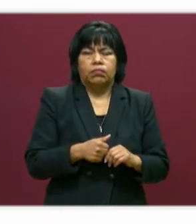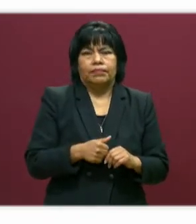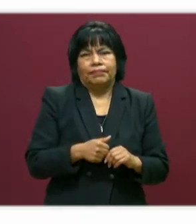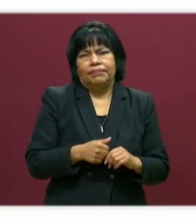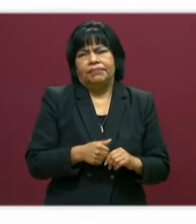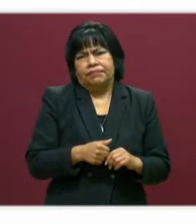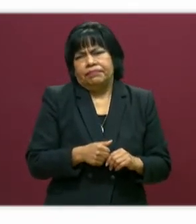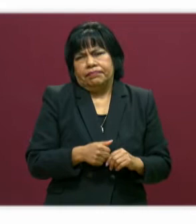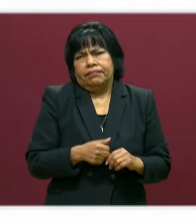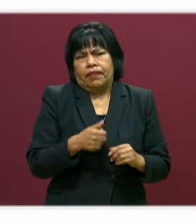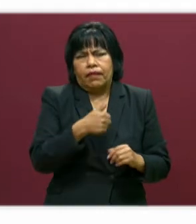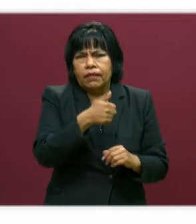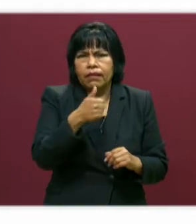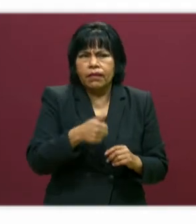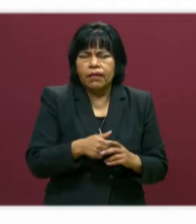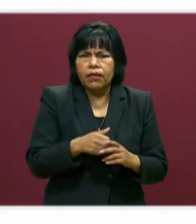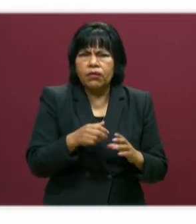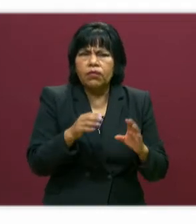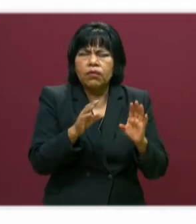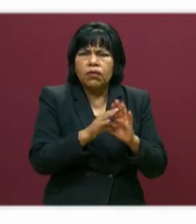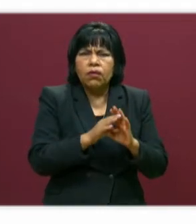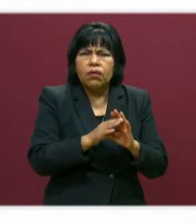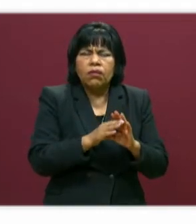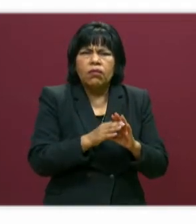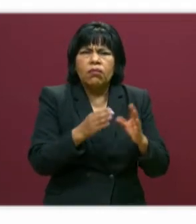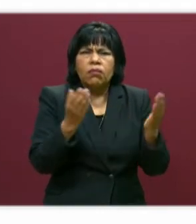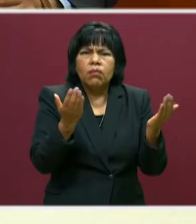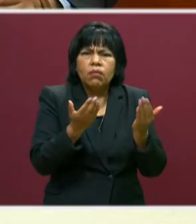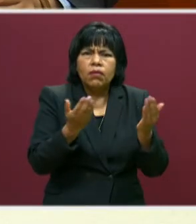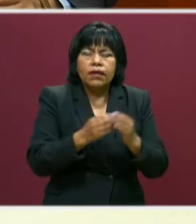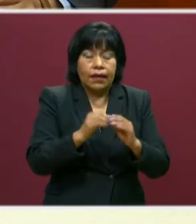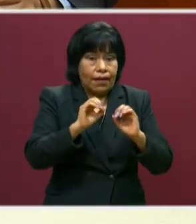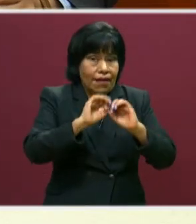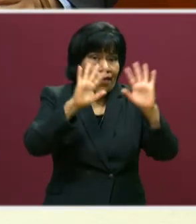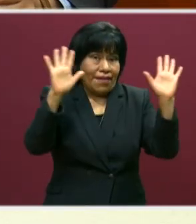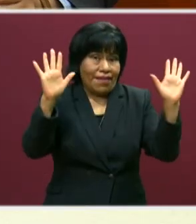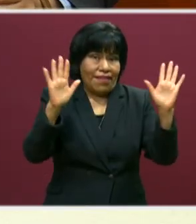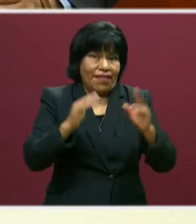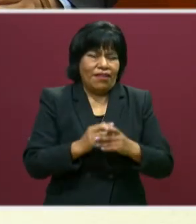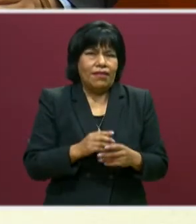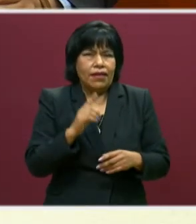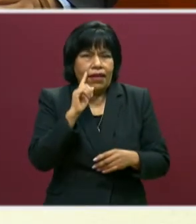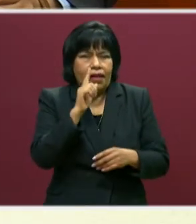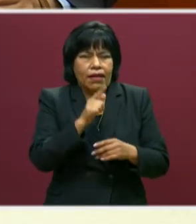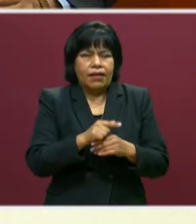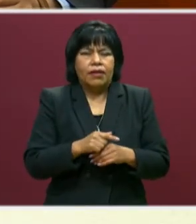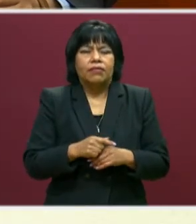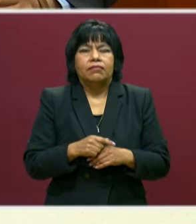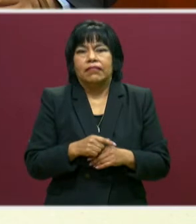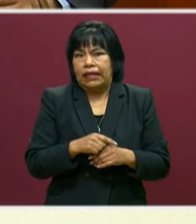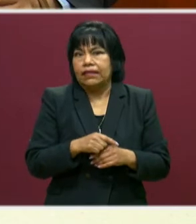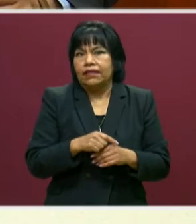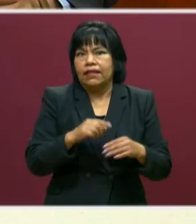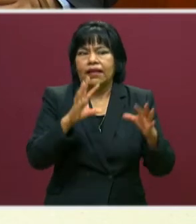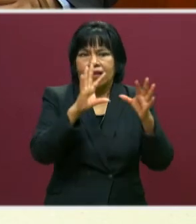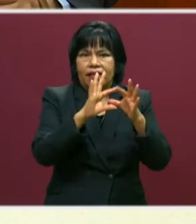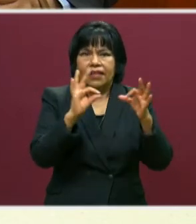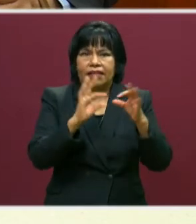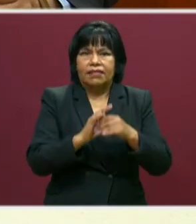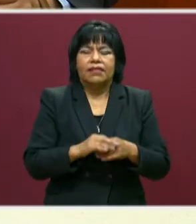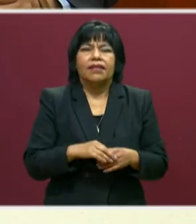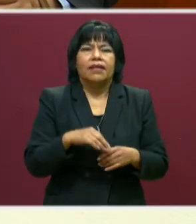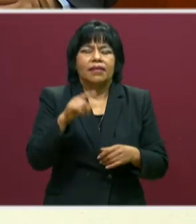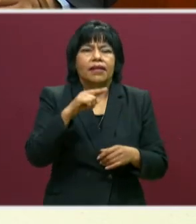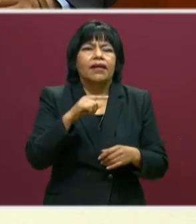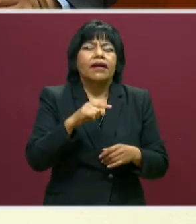Y le da sentido, sobre todo. Le da sentido. Exacto. Y queda muy claro, ya lo vemos en la pantalla y también ya lo explicamos para las personas